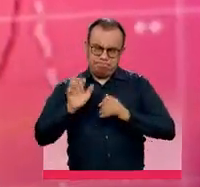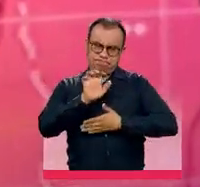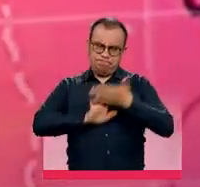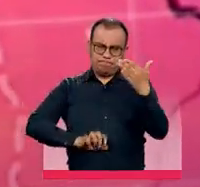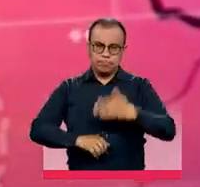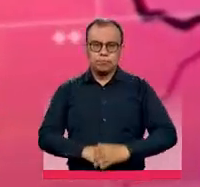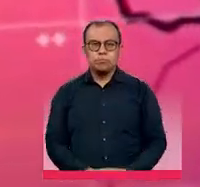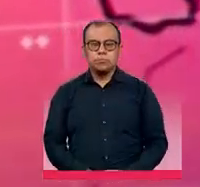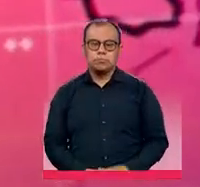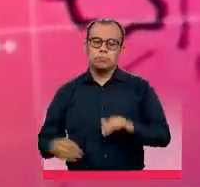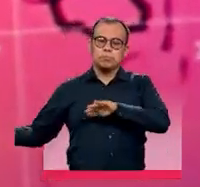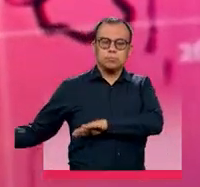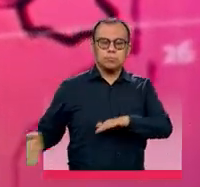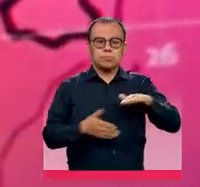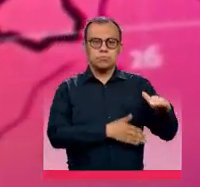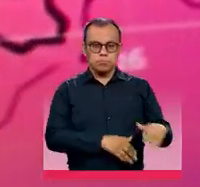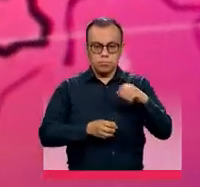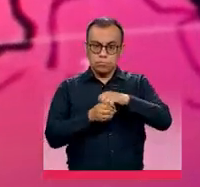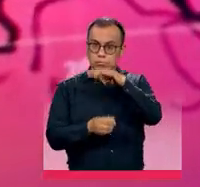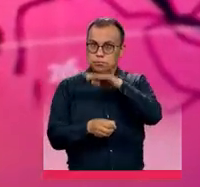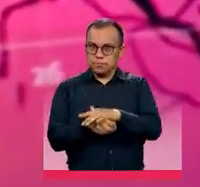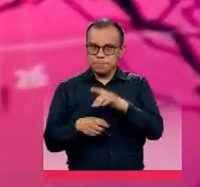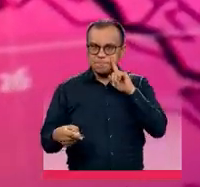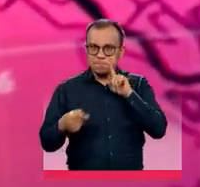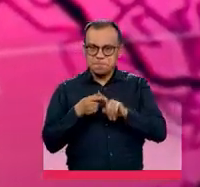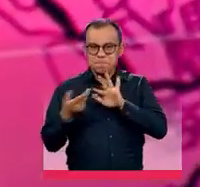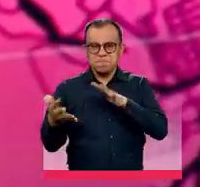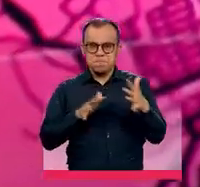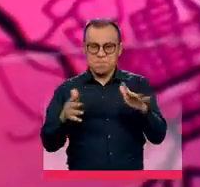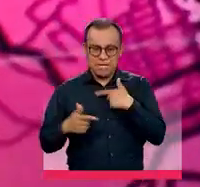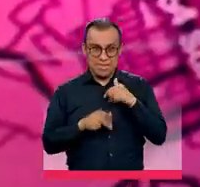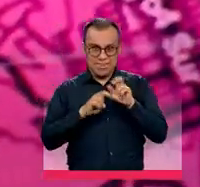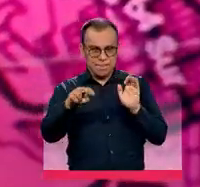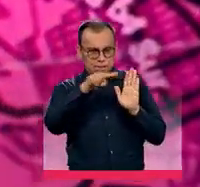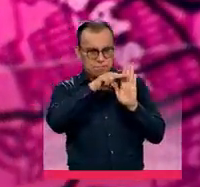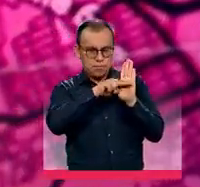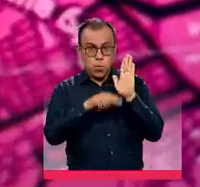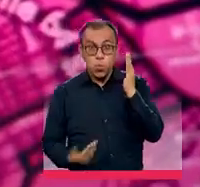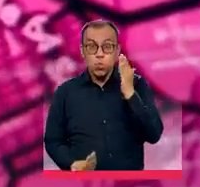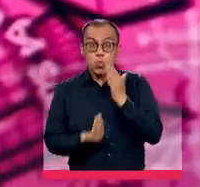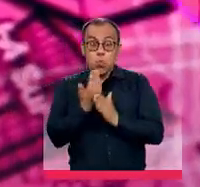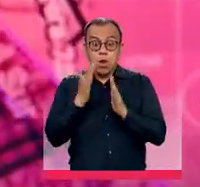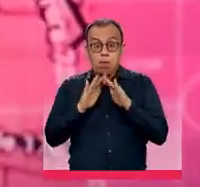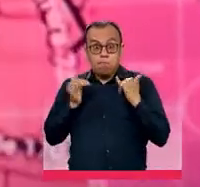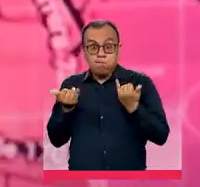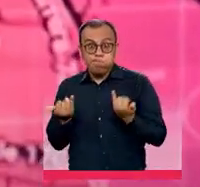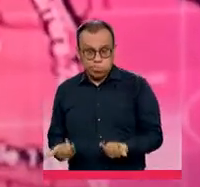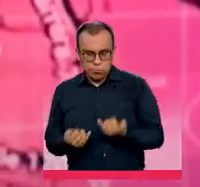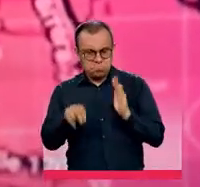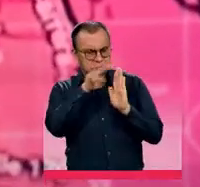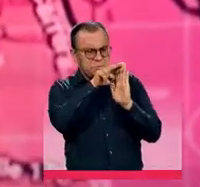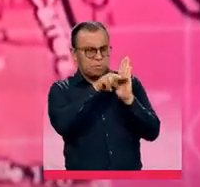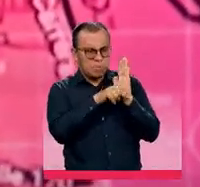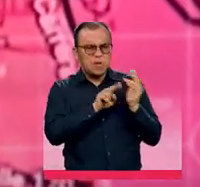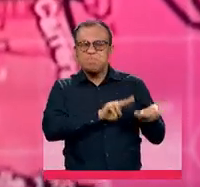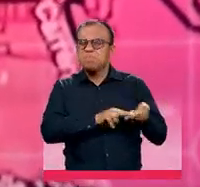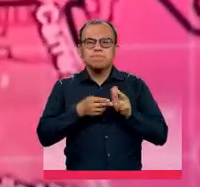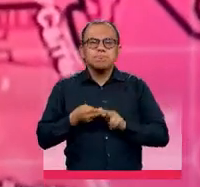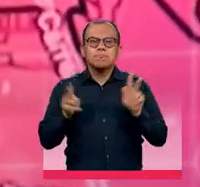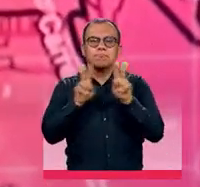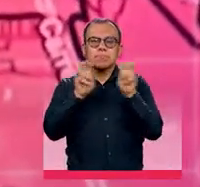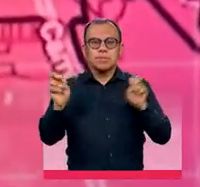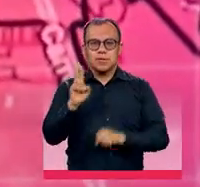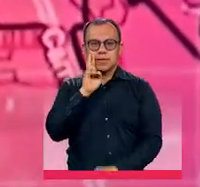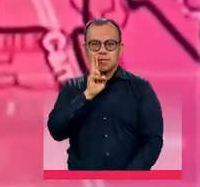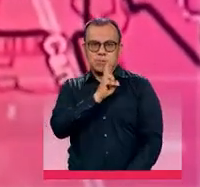El distrito aclaró dudas que los bogotanos tenían acerca de las medidas de la nueva realidad que vivirá la ciudad y que están relacionadas con los